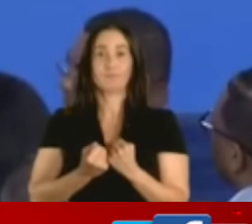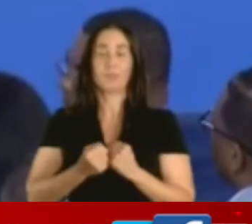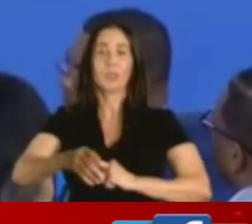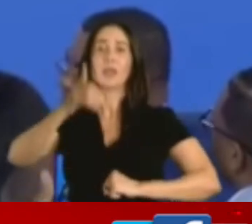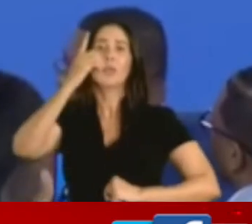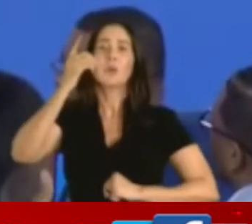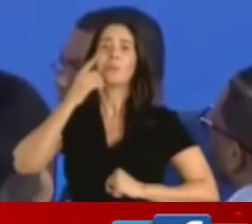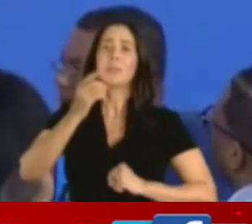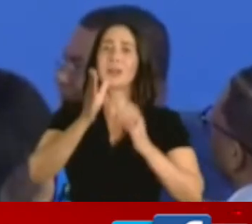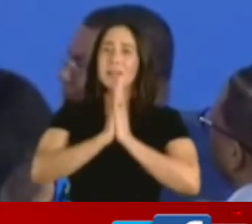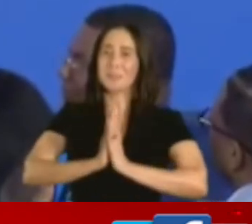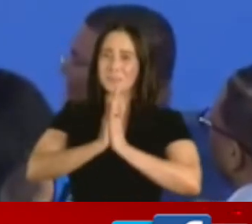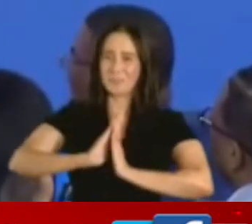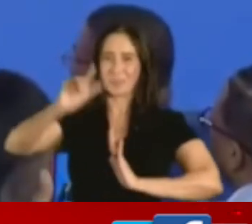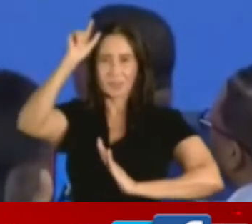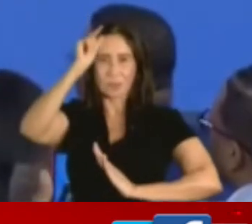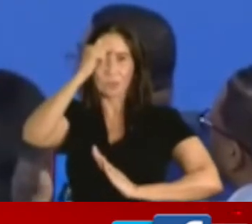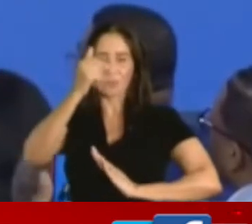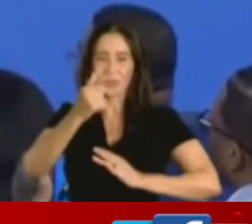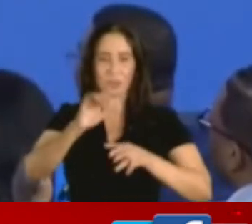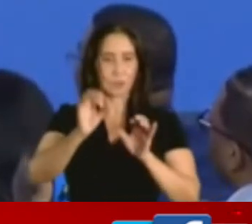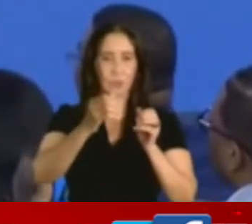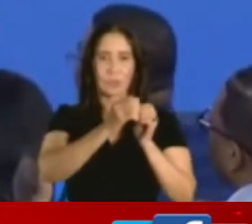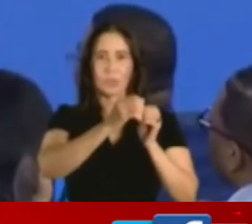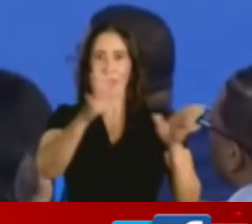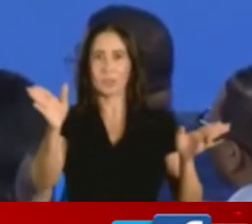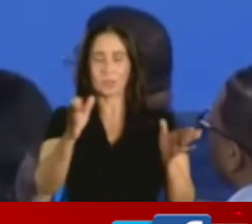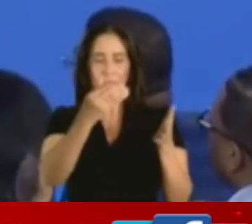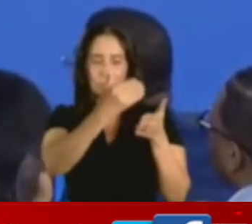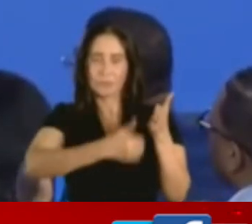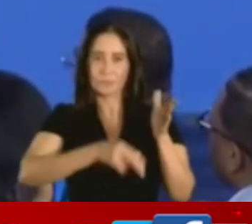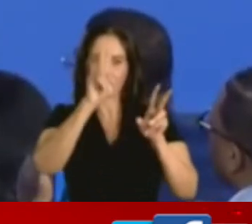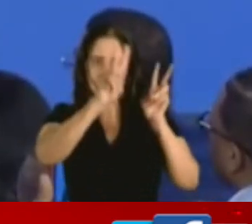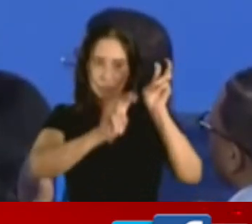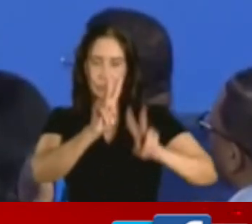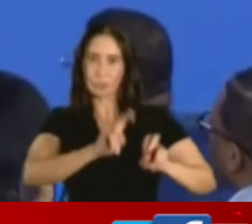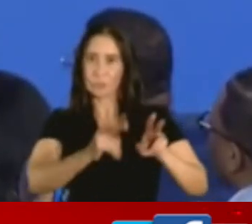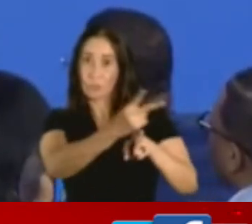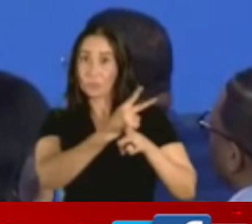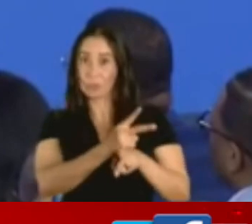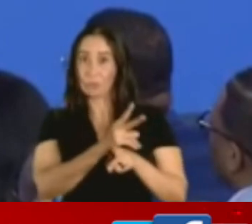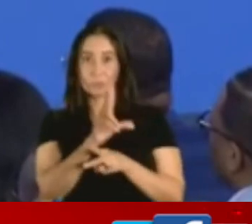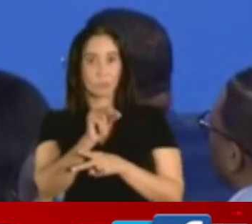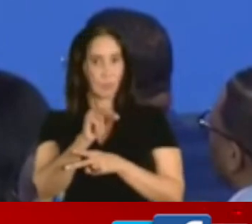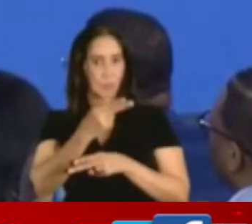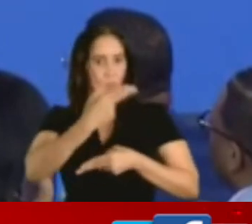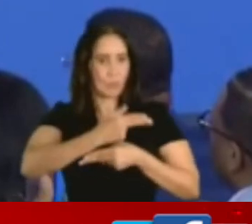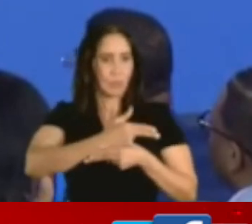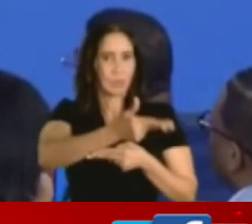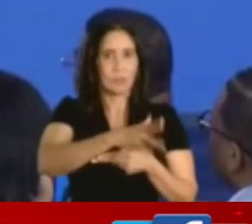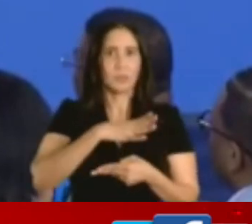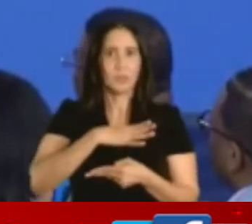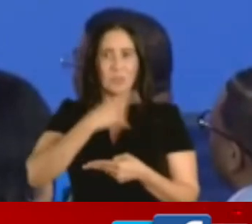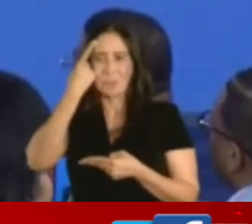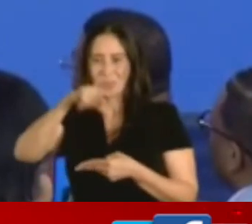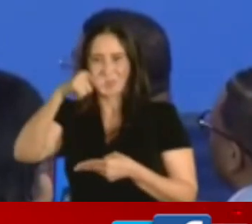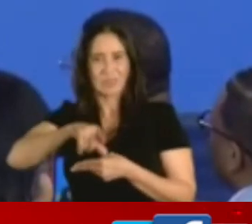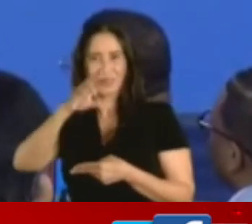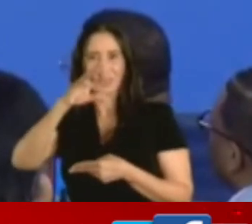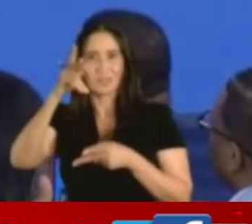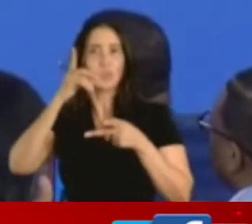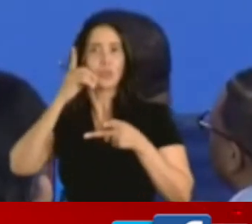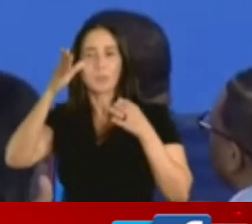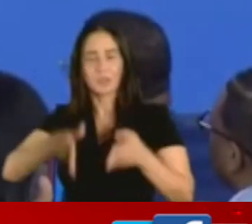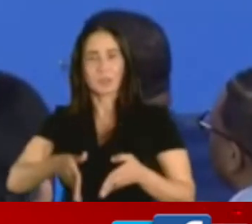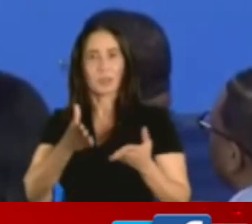dominicanos le pidan al gobierno que quiten el registro biométrico. Está bien que lo pidan los haitianos, pero yo nunca esperaba que lo